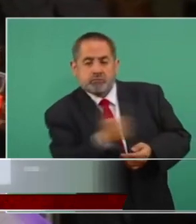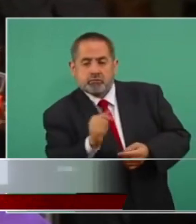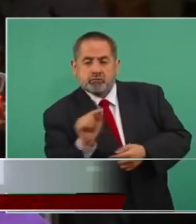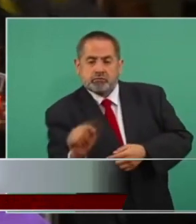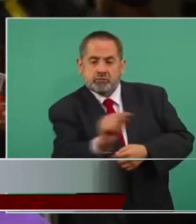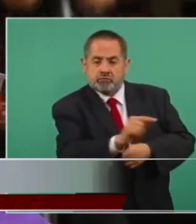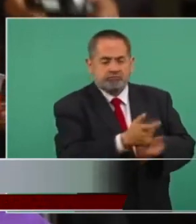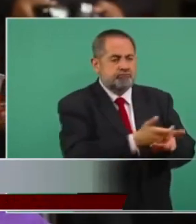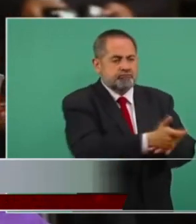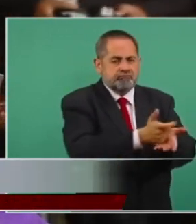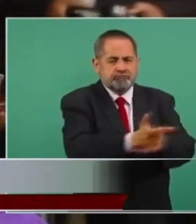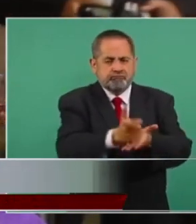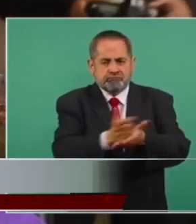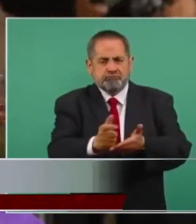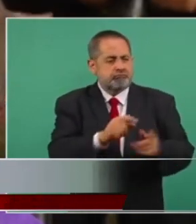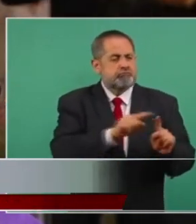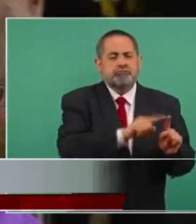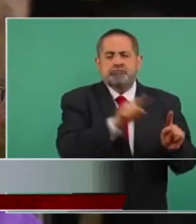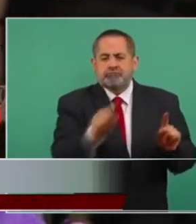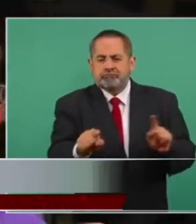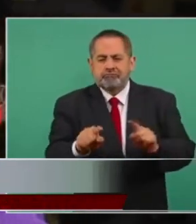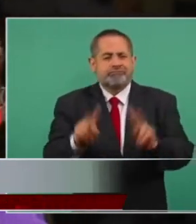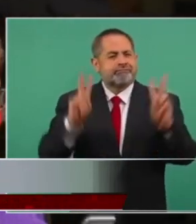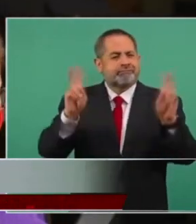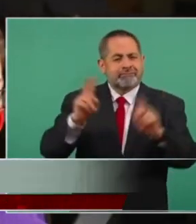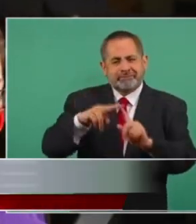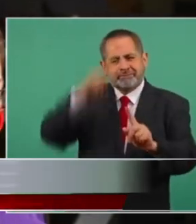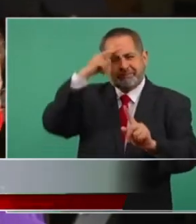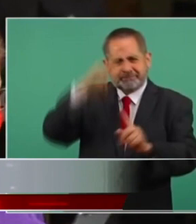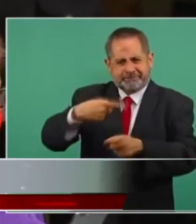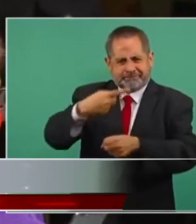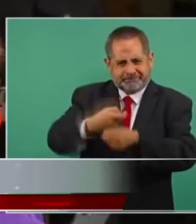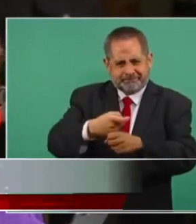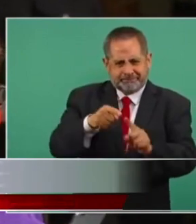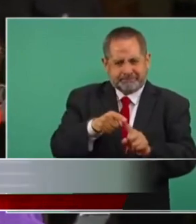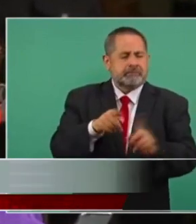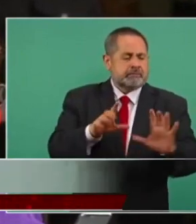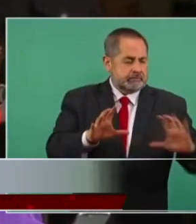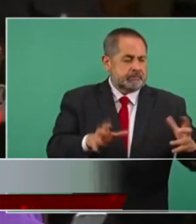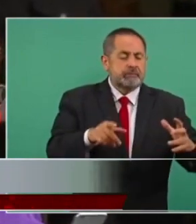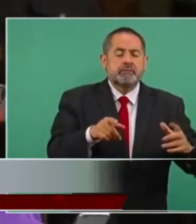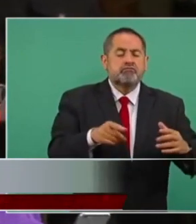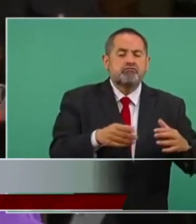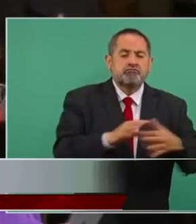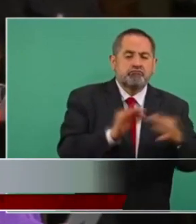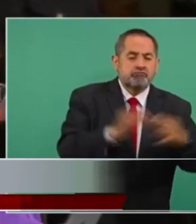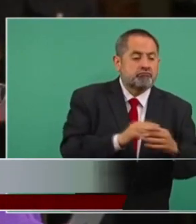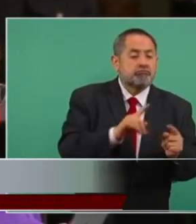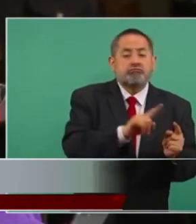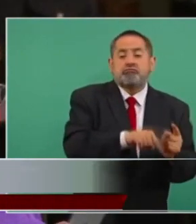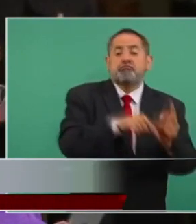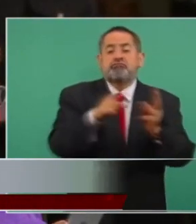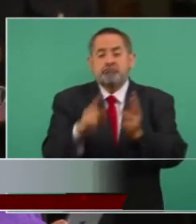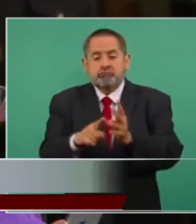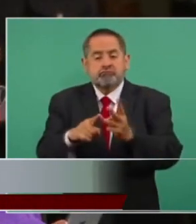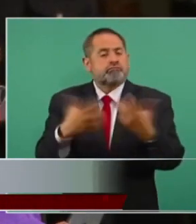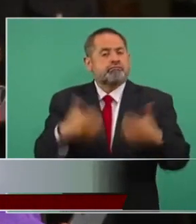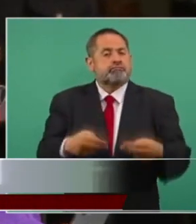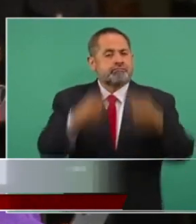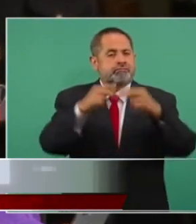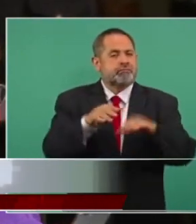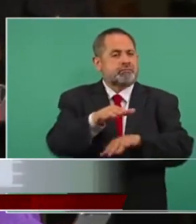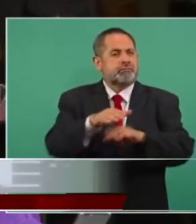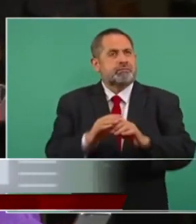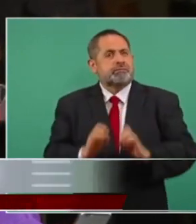grupo empresarial como mexicanos primero y que incluso estaba transfiriendo recursos a inmobiliarias presidente, la